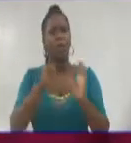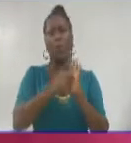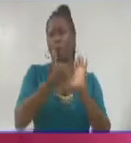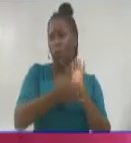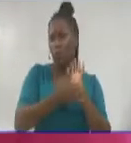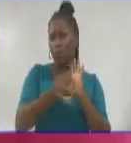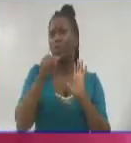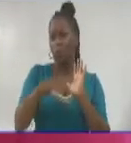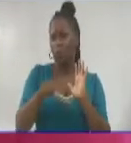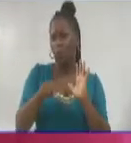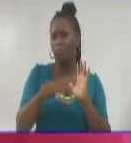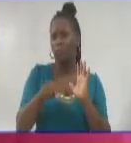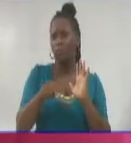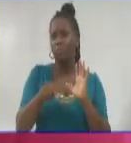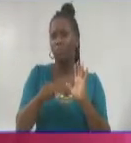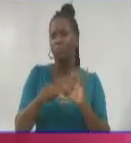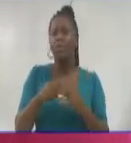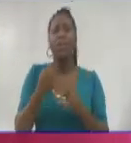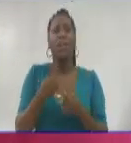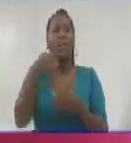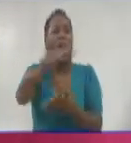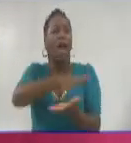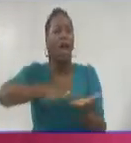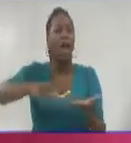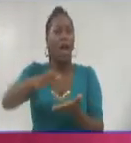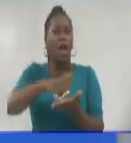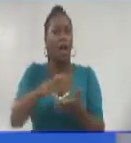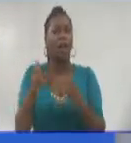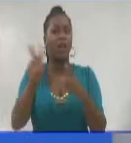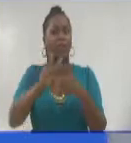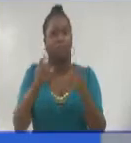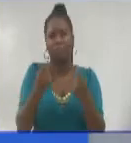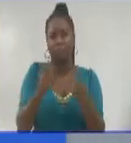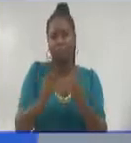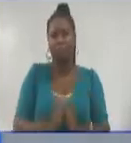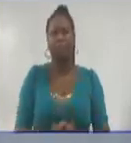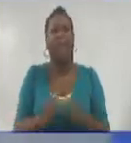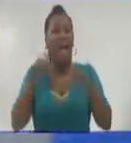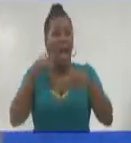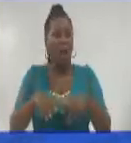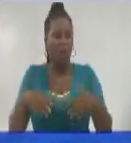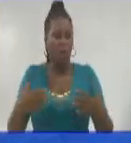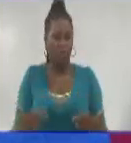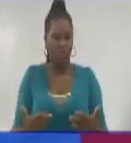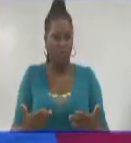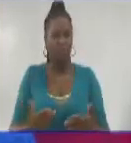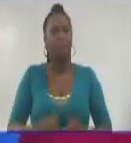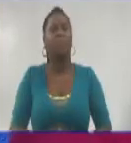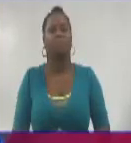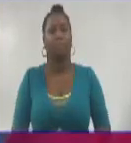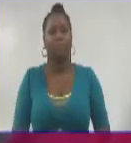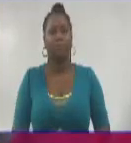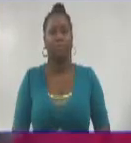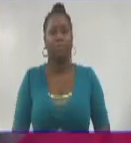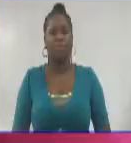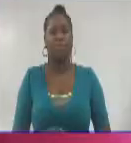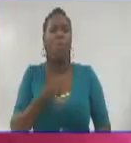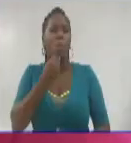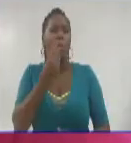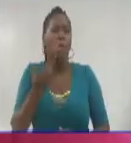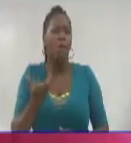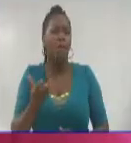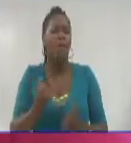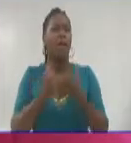es, el proyecto le llamamos emisoras locales y corresponsalía. ¿Qué va a traer consigo esto? Bueno, va a traer que ellos van a tener posibilidad de